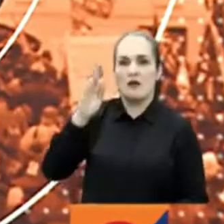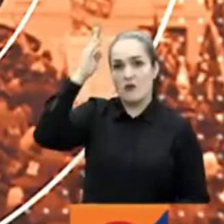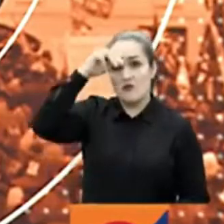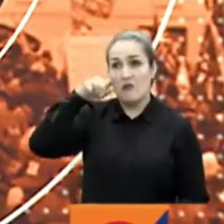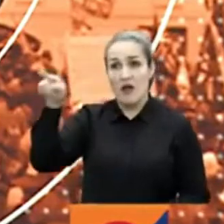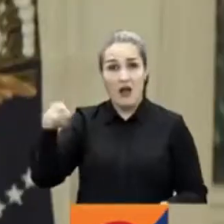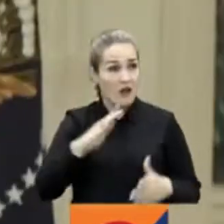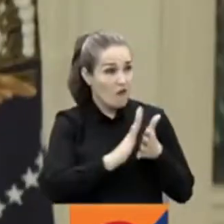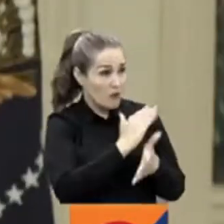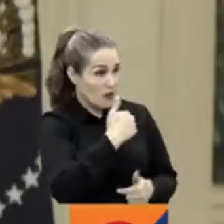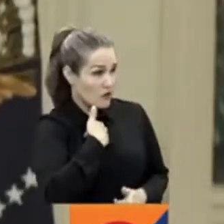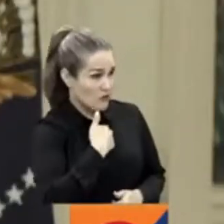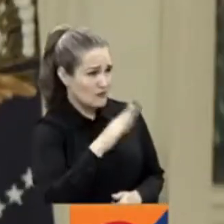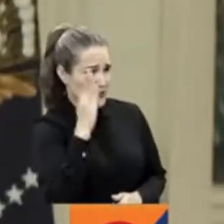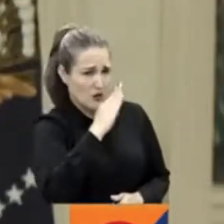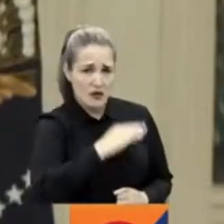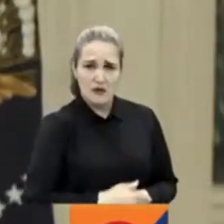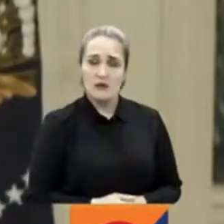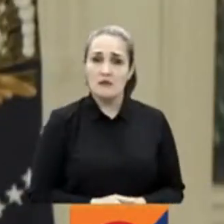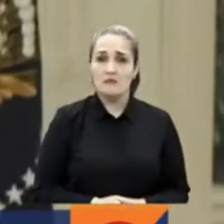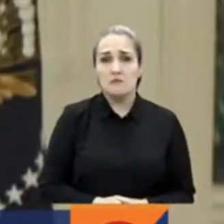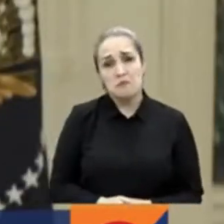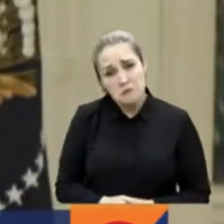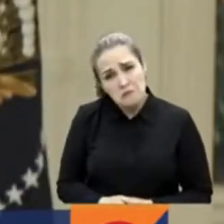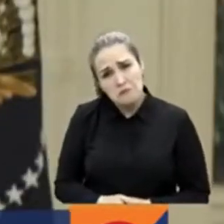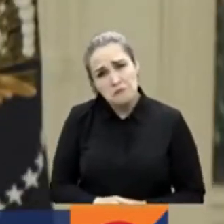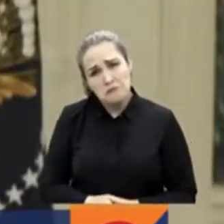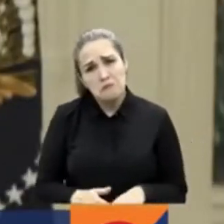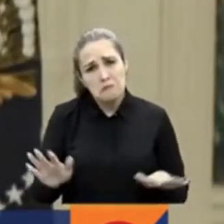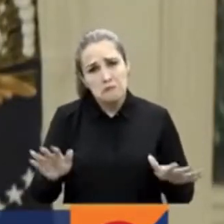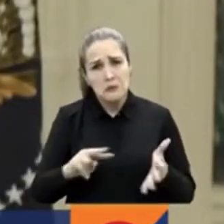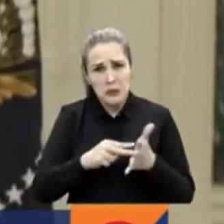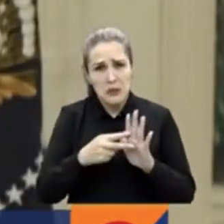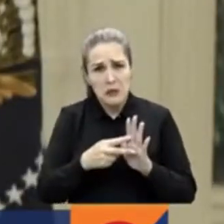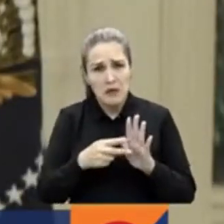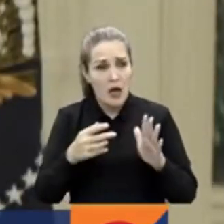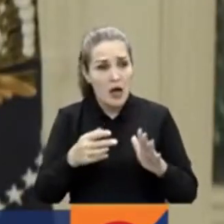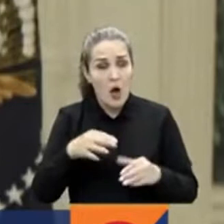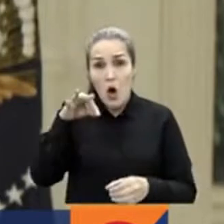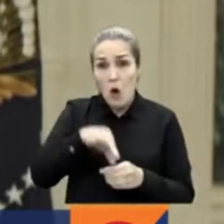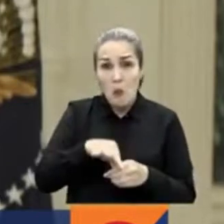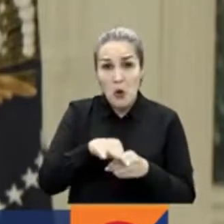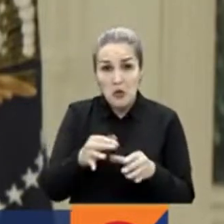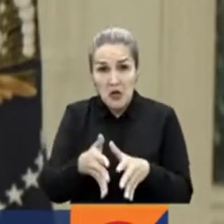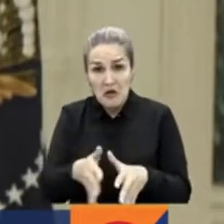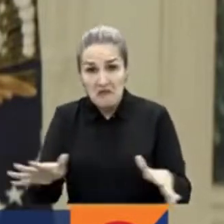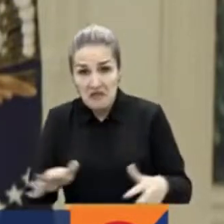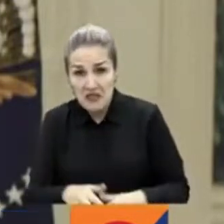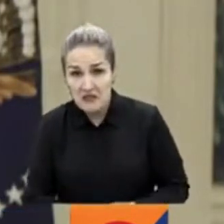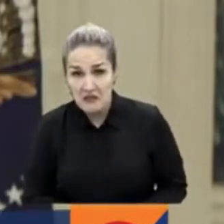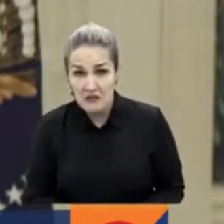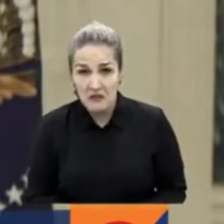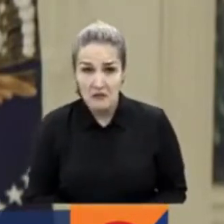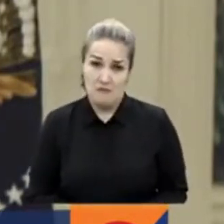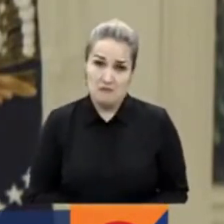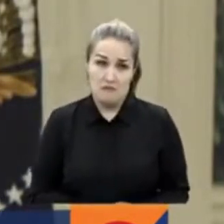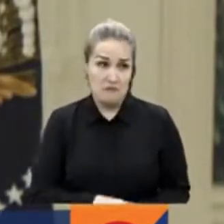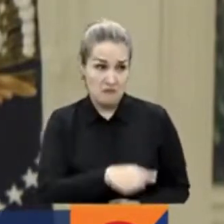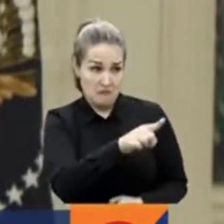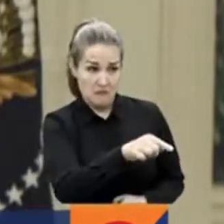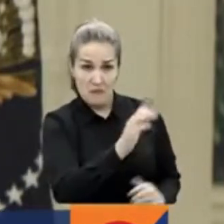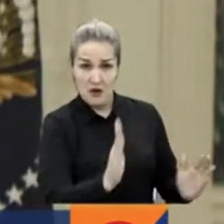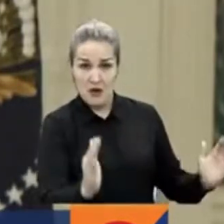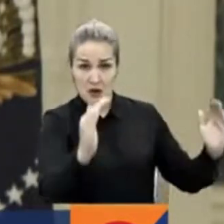informe. No quiero decir que las elecciones terminaron, solo quiero decir que el Congreso certificó los resultados sin decir que las